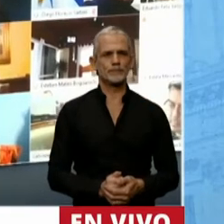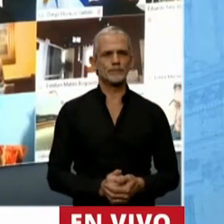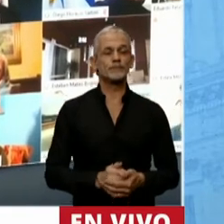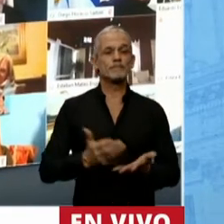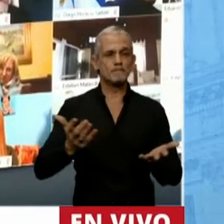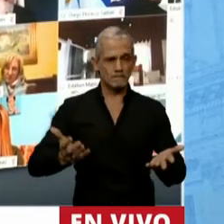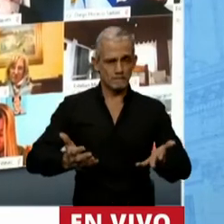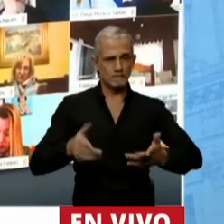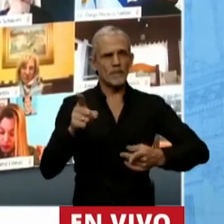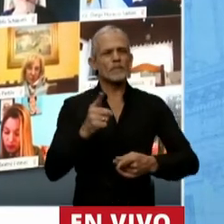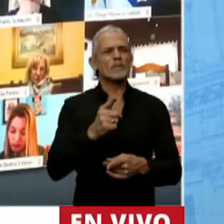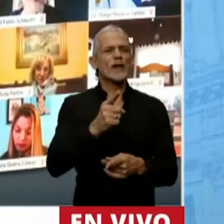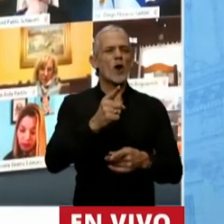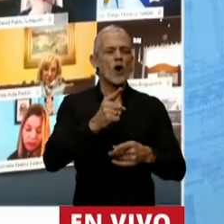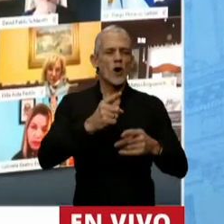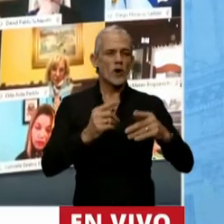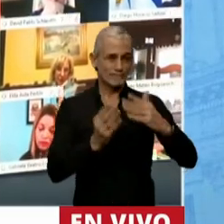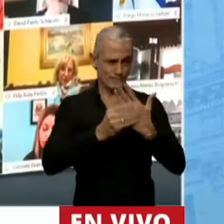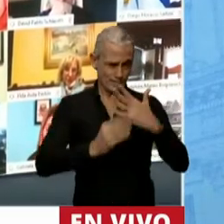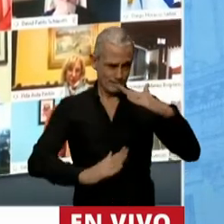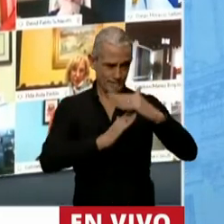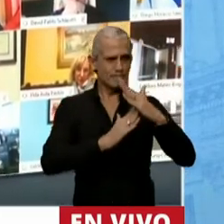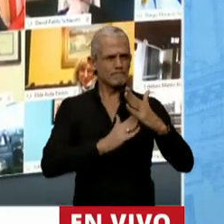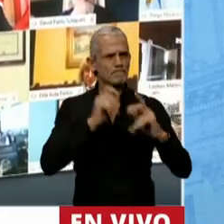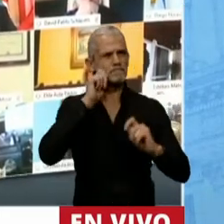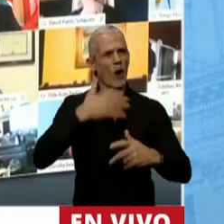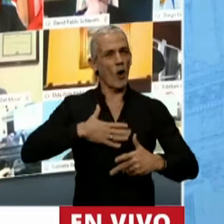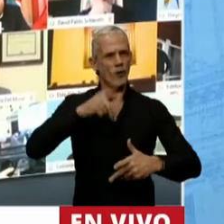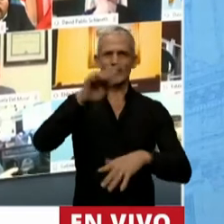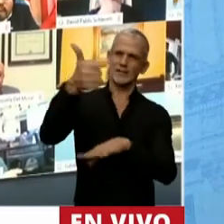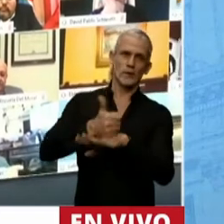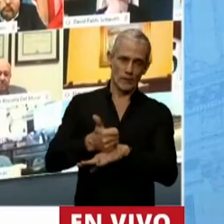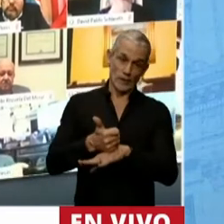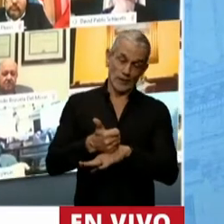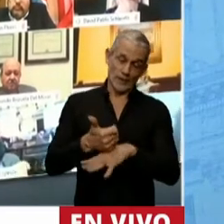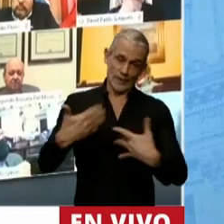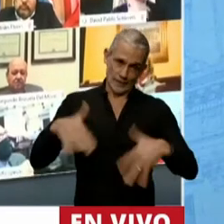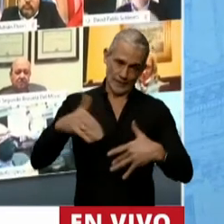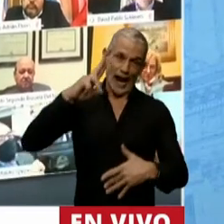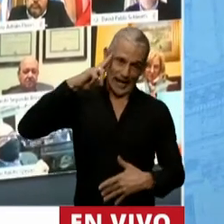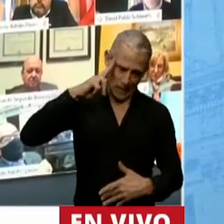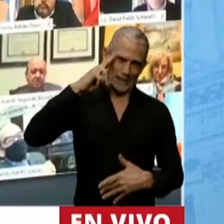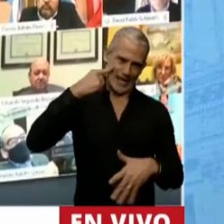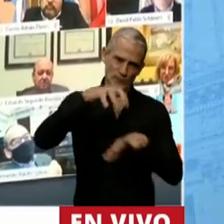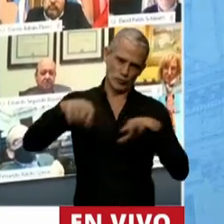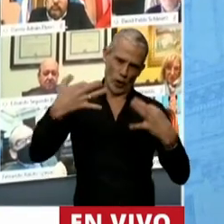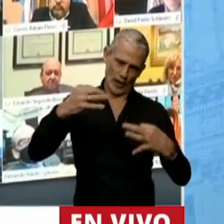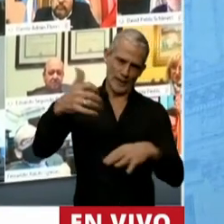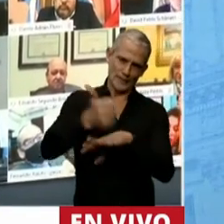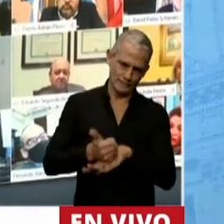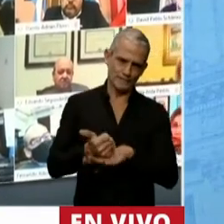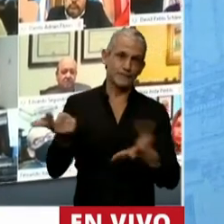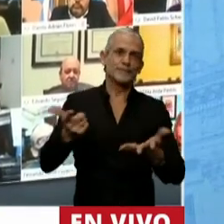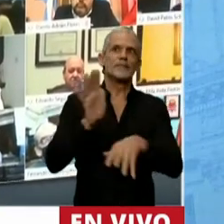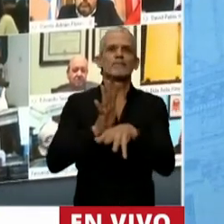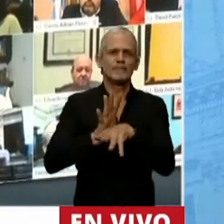Señor Jefe de Gabinete, es un gusto tenerlo acá. Ya era hora de que empiece a respetar las instituciones y espero que sea una